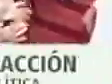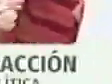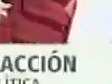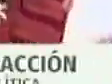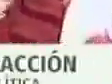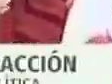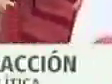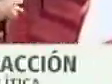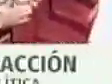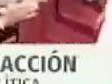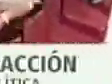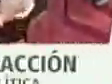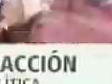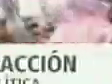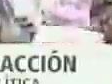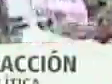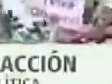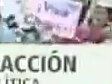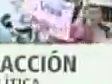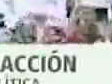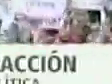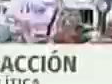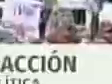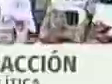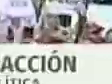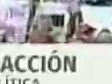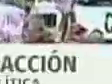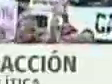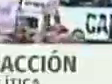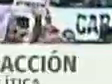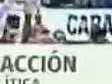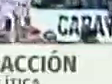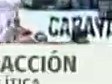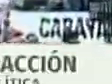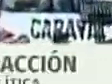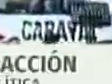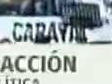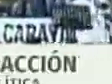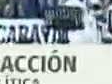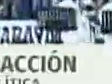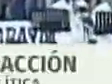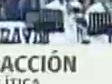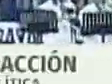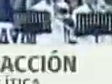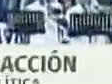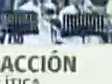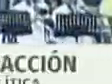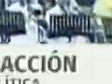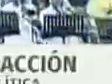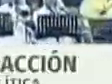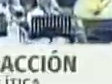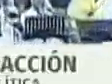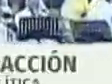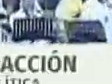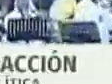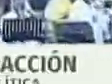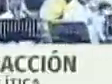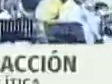con el fin de impartir lineamientos referentes a las políticas del gobierno bolivariano